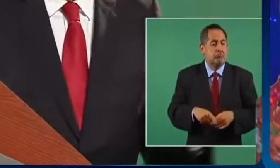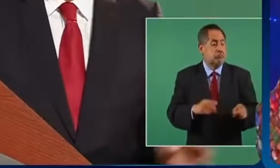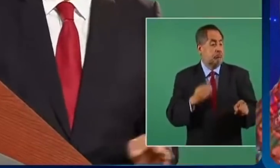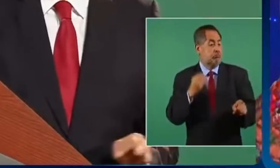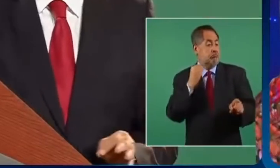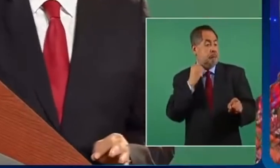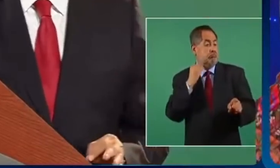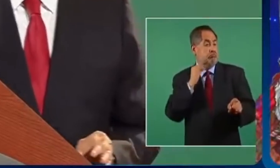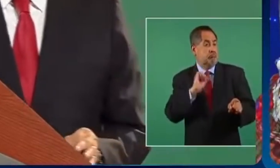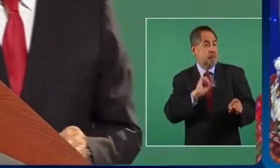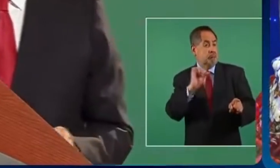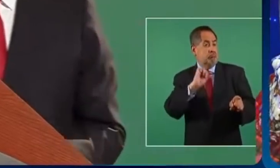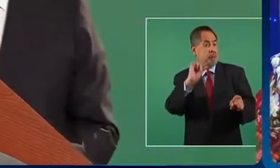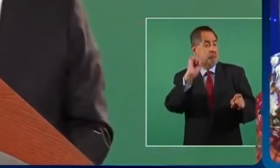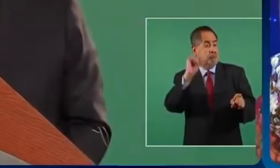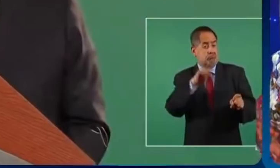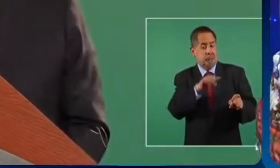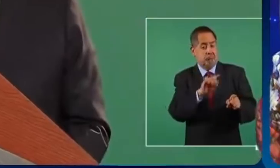abogado